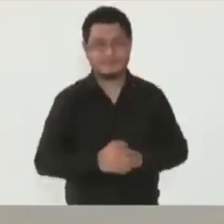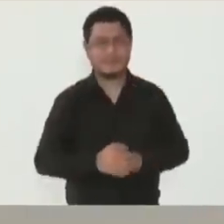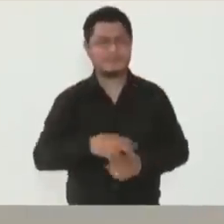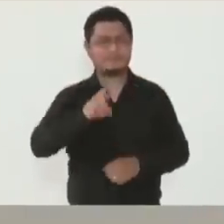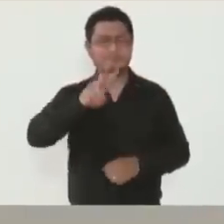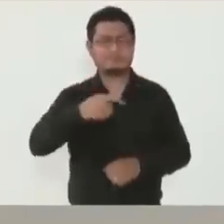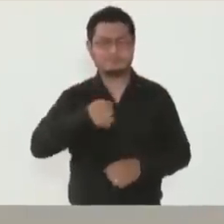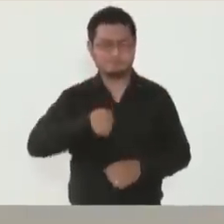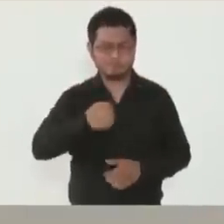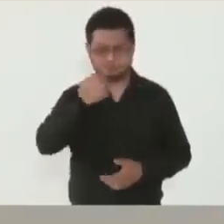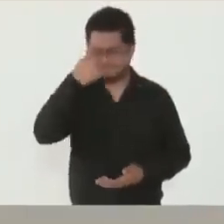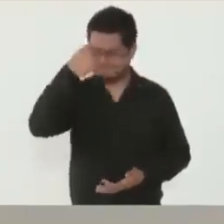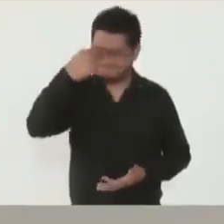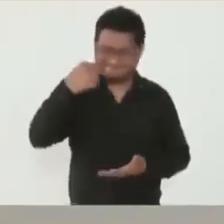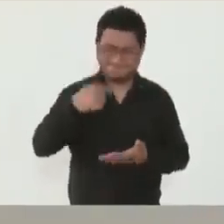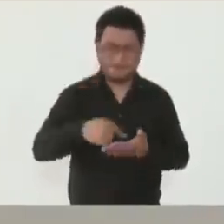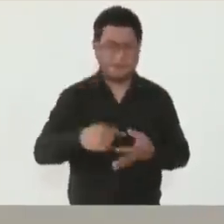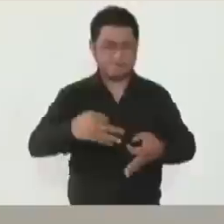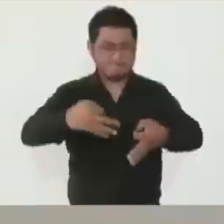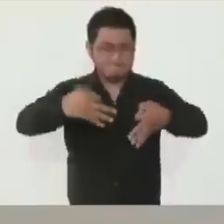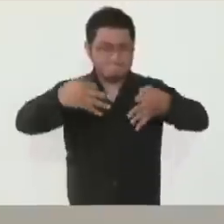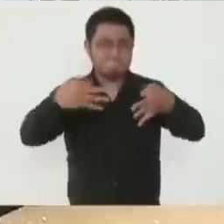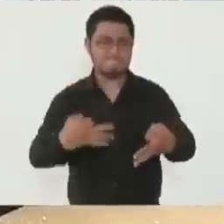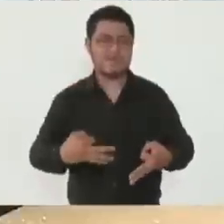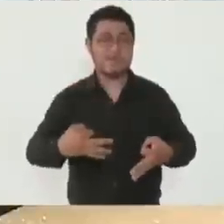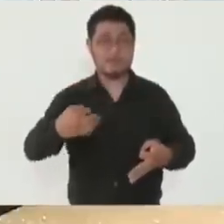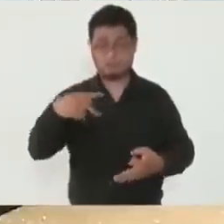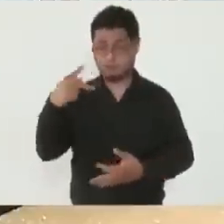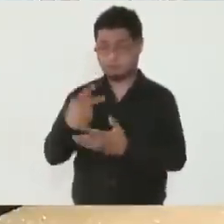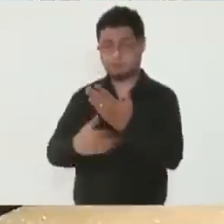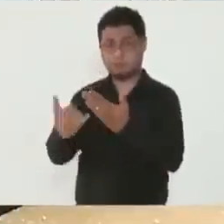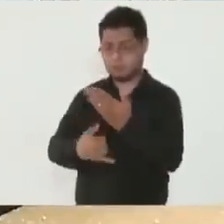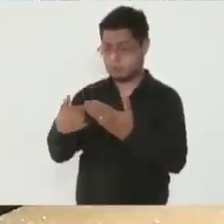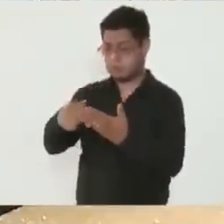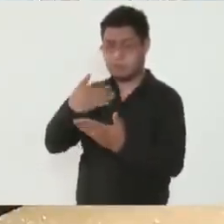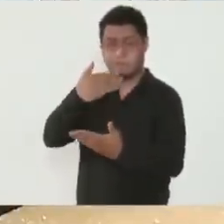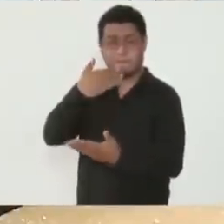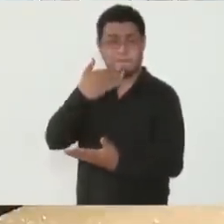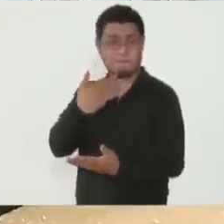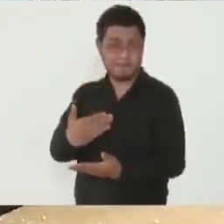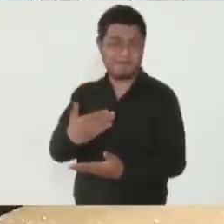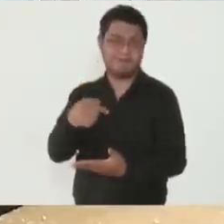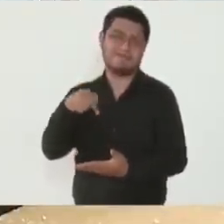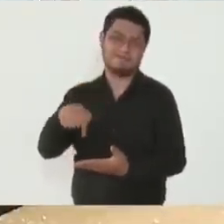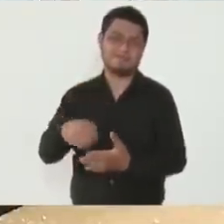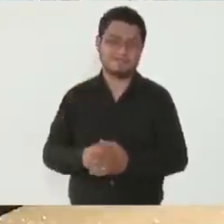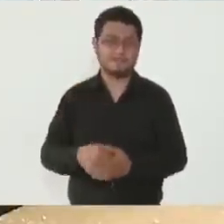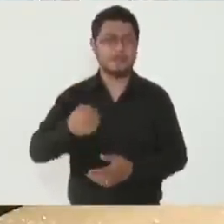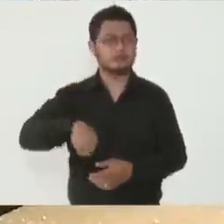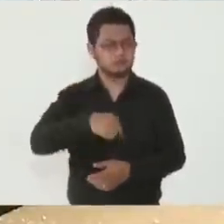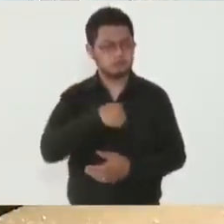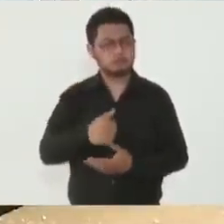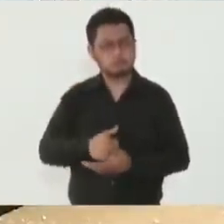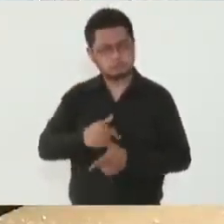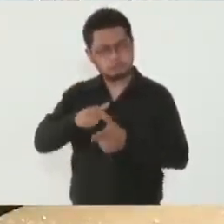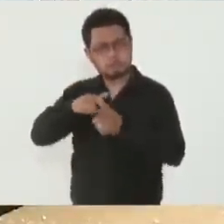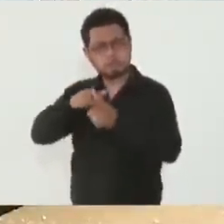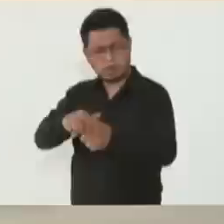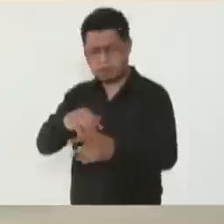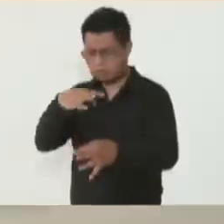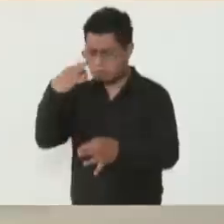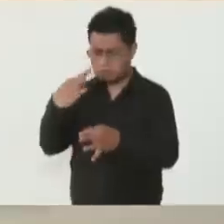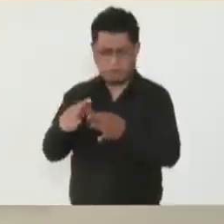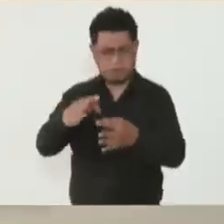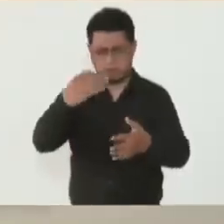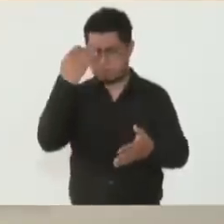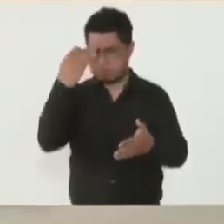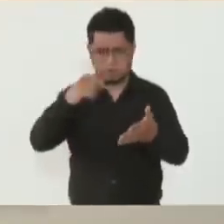firmemente en el valor de esta gran obra y pues cuente con nosotros que vamos a cumplir en tiempo, en forma, en